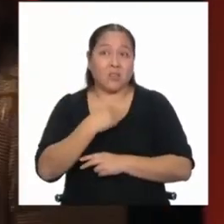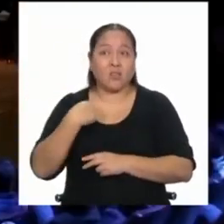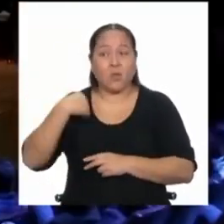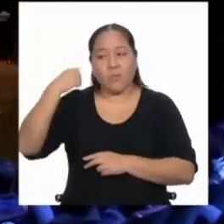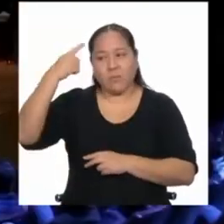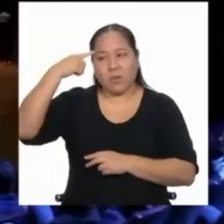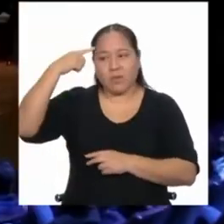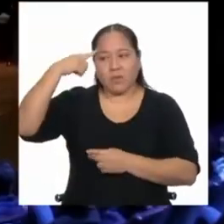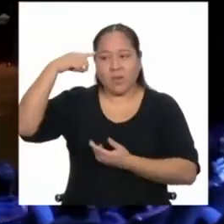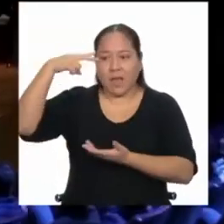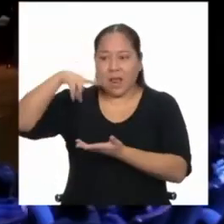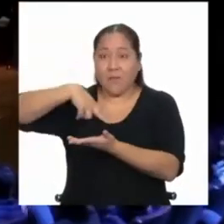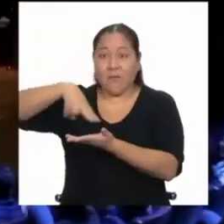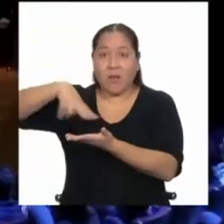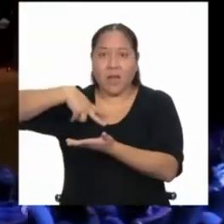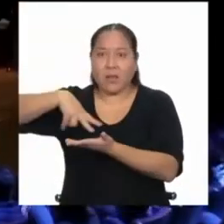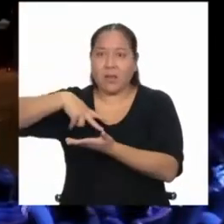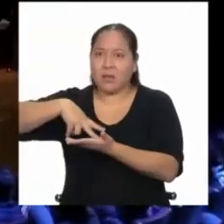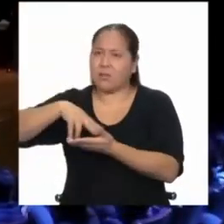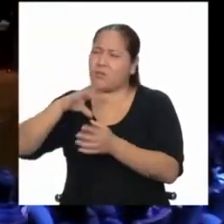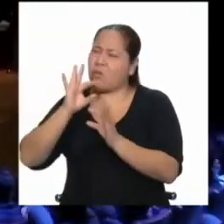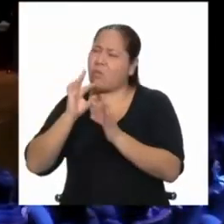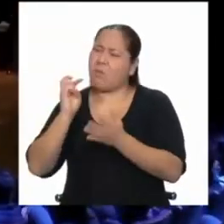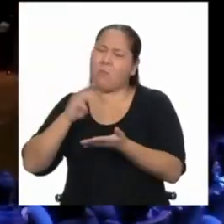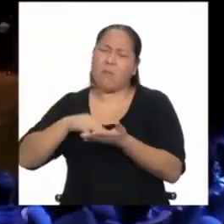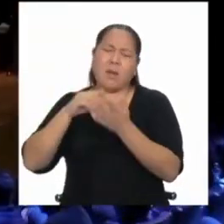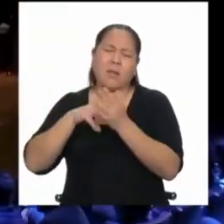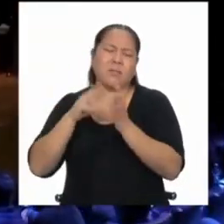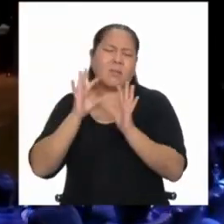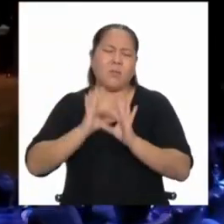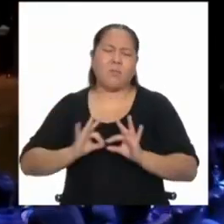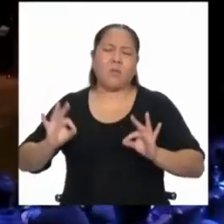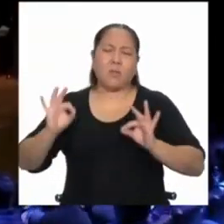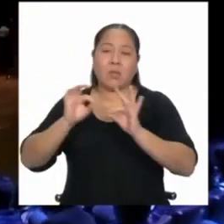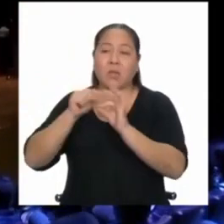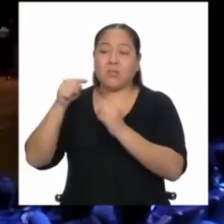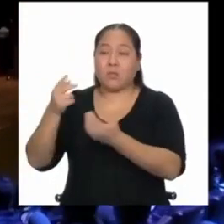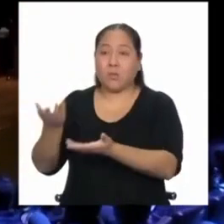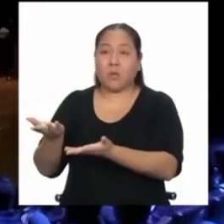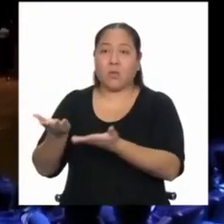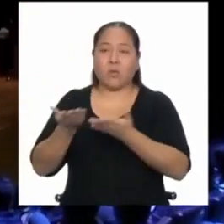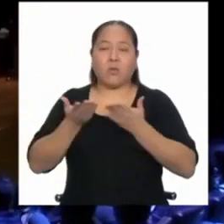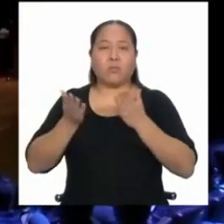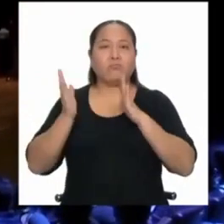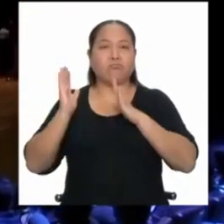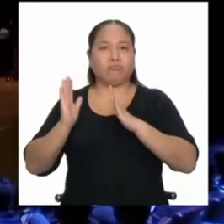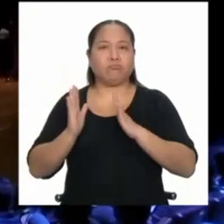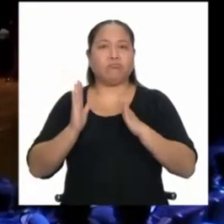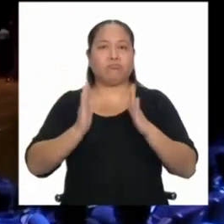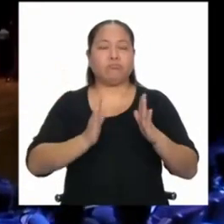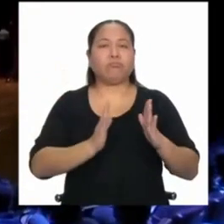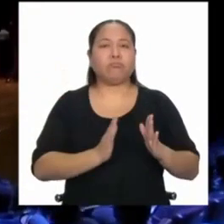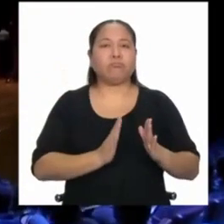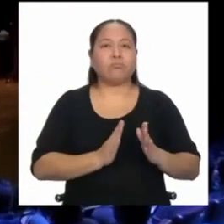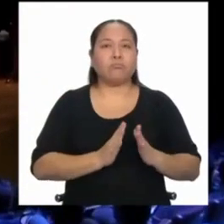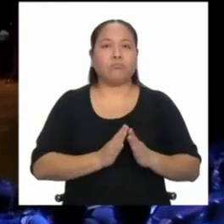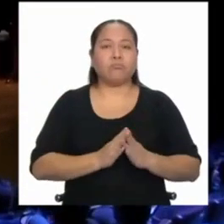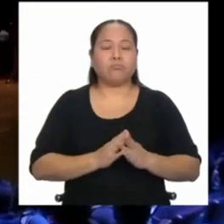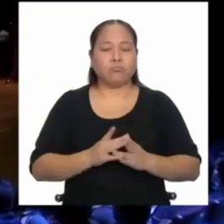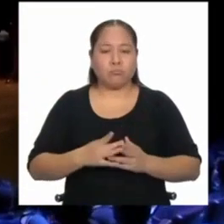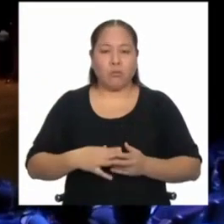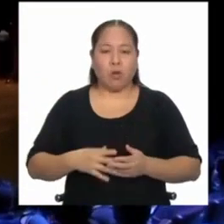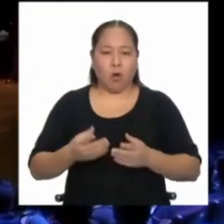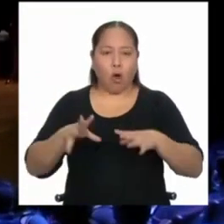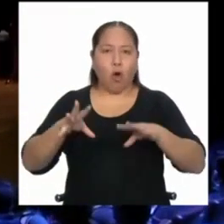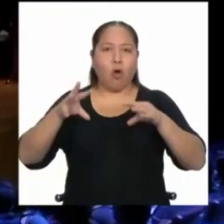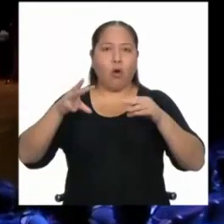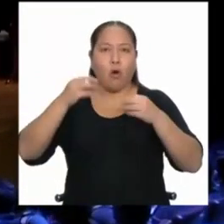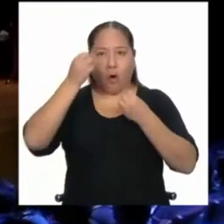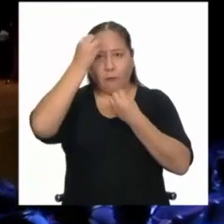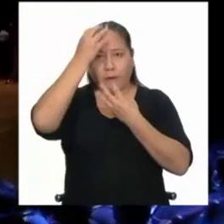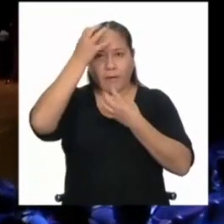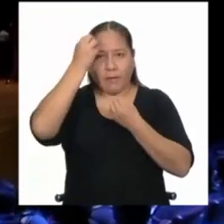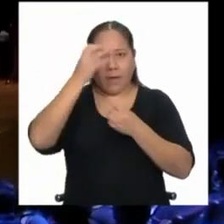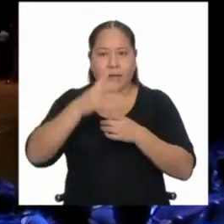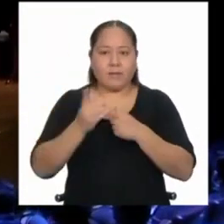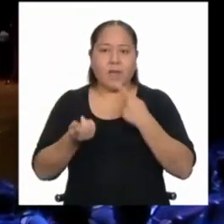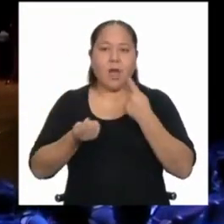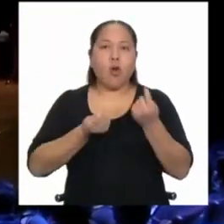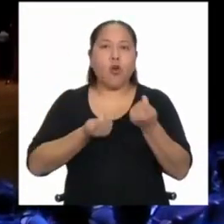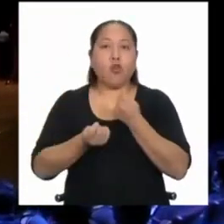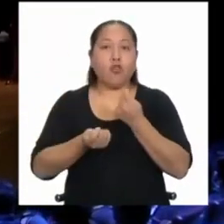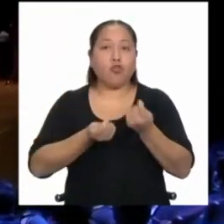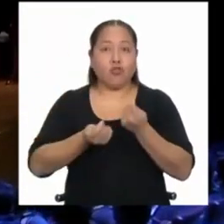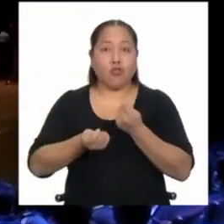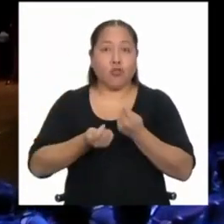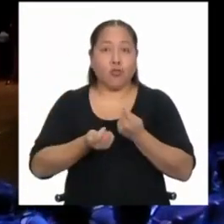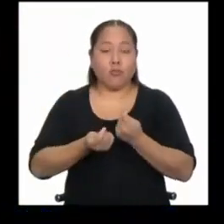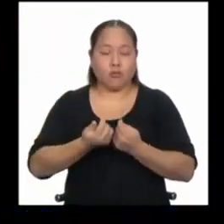es la herramienta más valiosa que he tenido. Es una herramienta que me dio estructura, me dio disciplina, me dio control, me